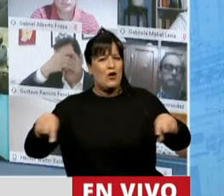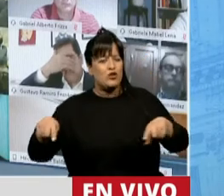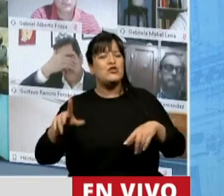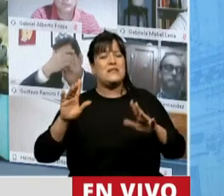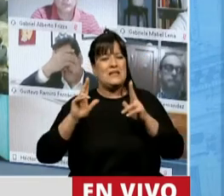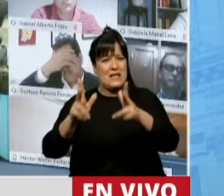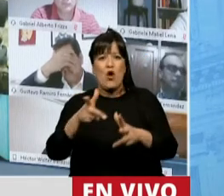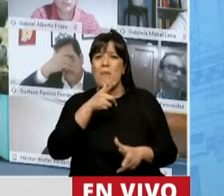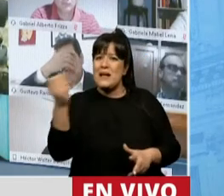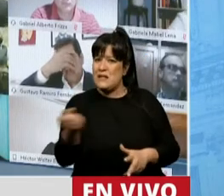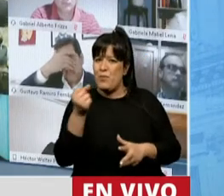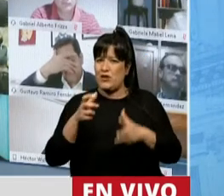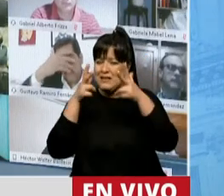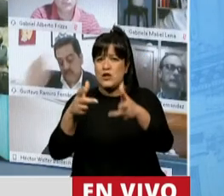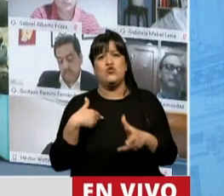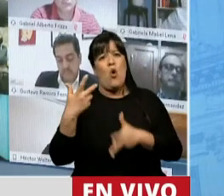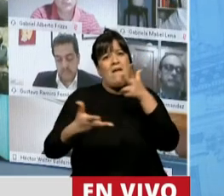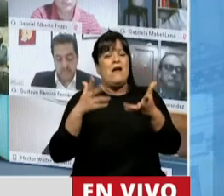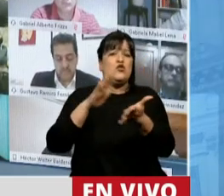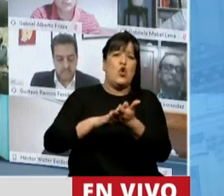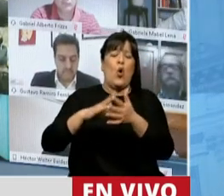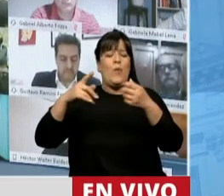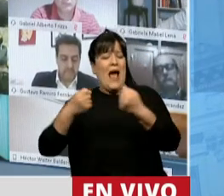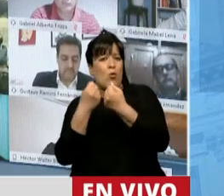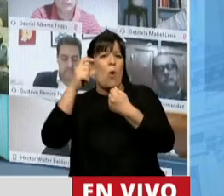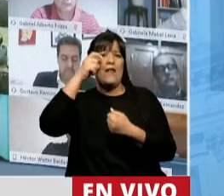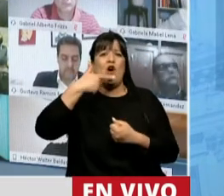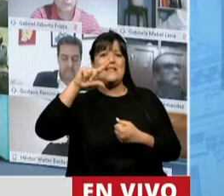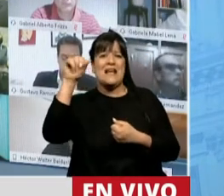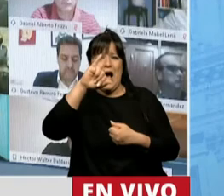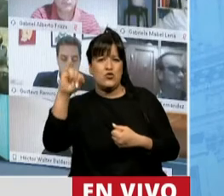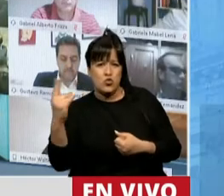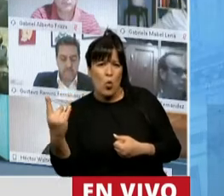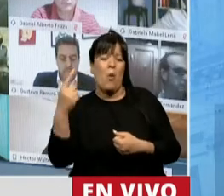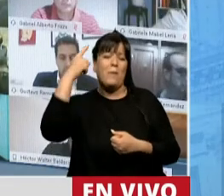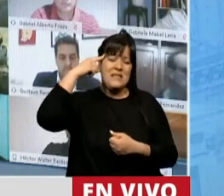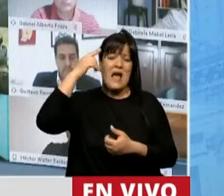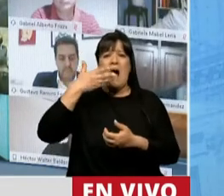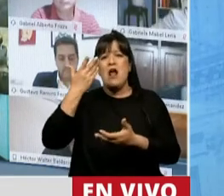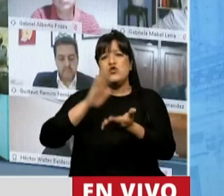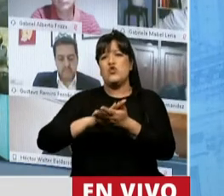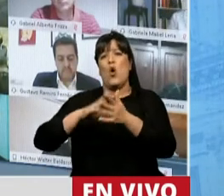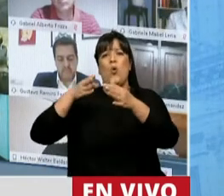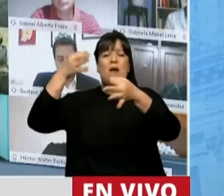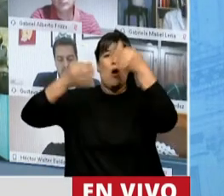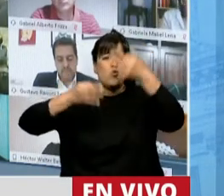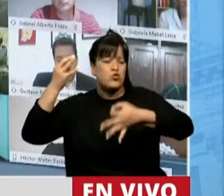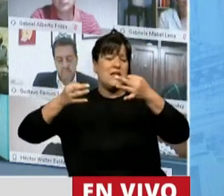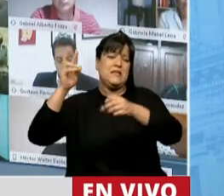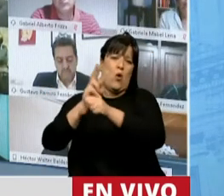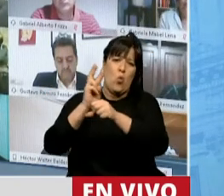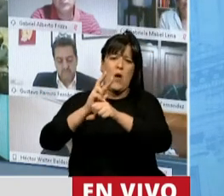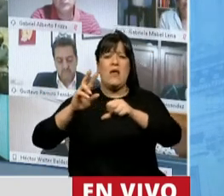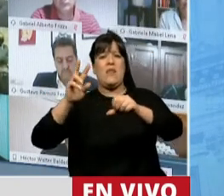es importante poner estas cosas. Yo pensaba hablar del acuerdo de Escazú. Yo pensaba hablar del acceso a la justicia. Yo pensaba hablar de la protección ambiental. Yo